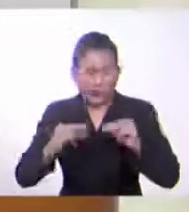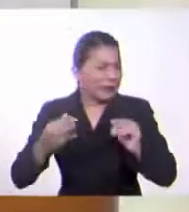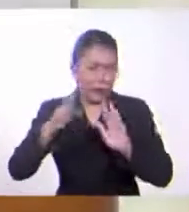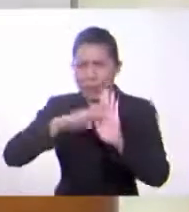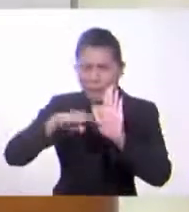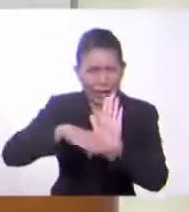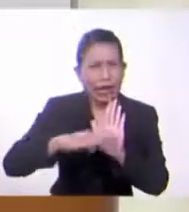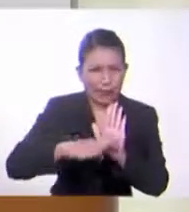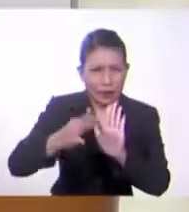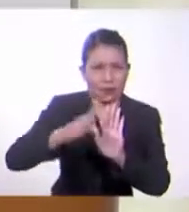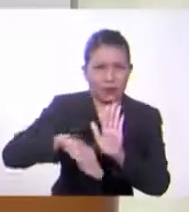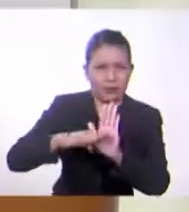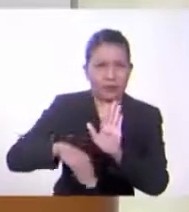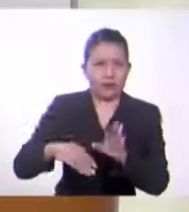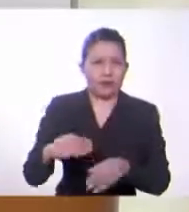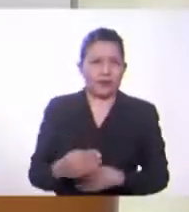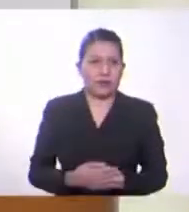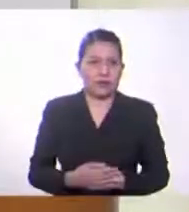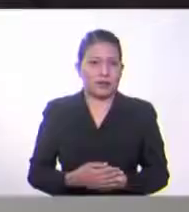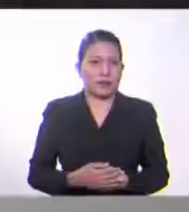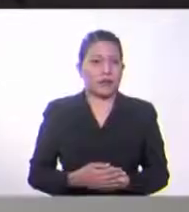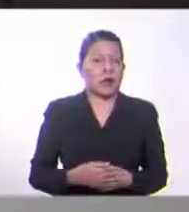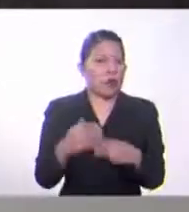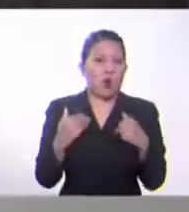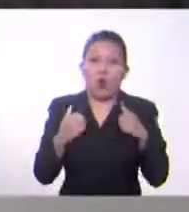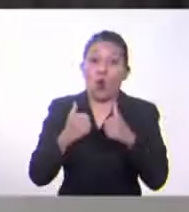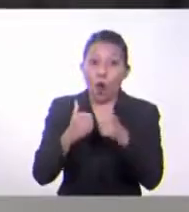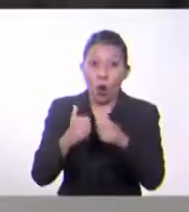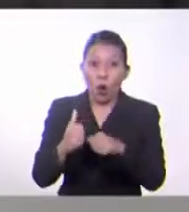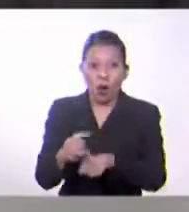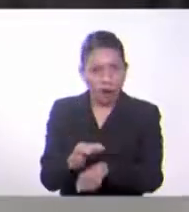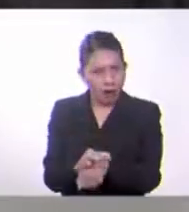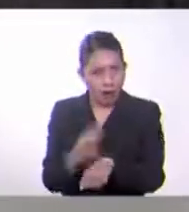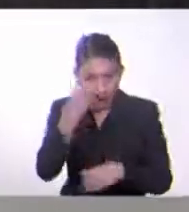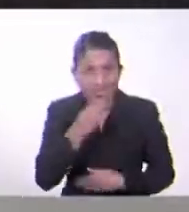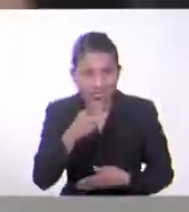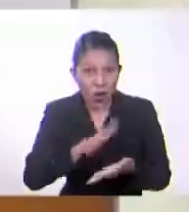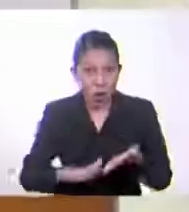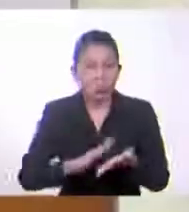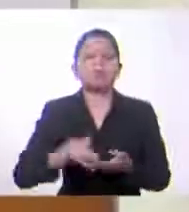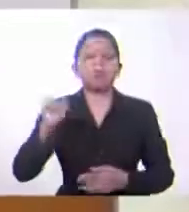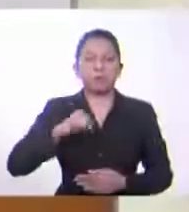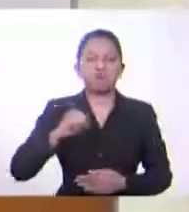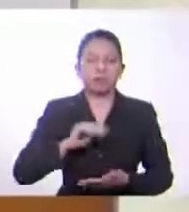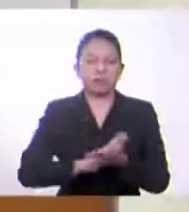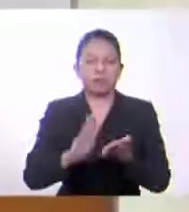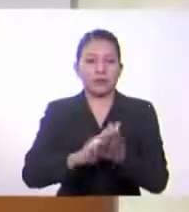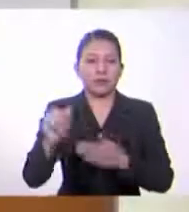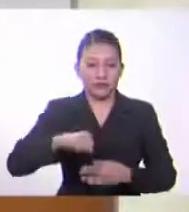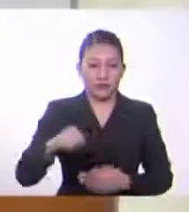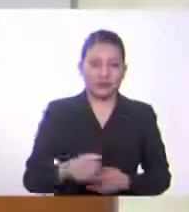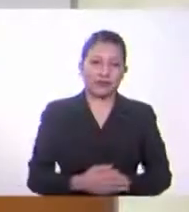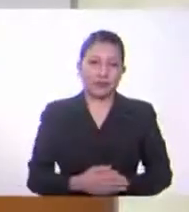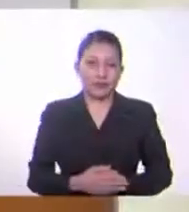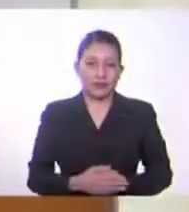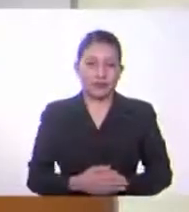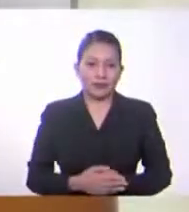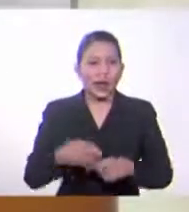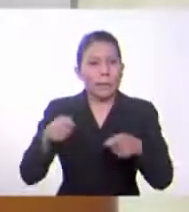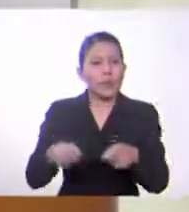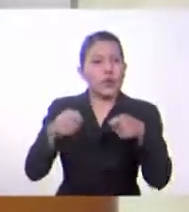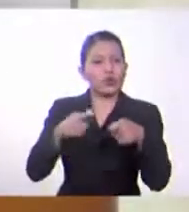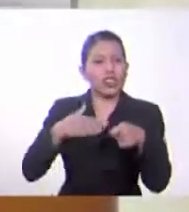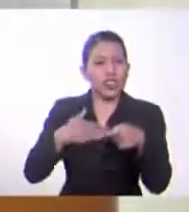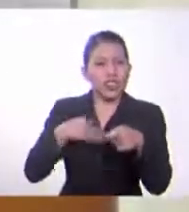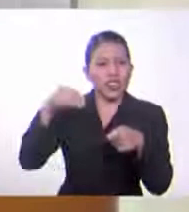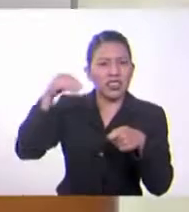súper seguro. Mire, no, si le queda perfecto. Justo para ¿Lo compra? Sí, por favor, démelo. De casualidad no tiene una bolsita,